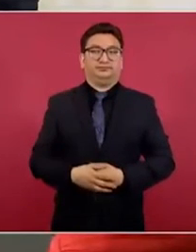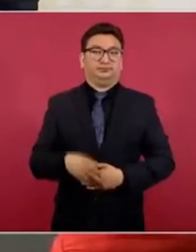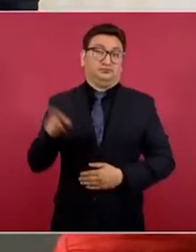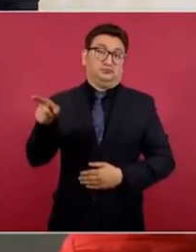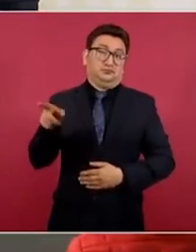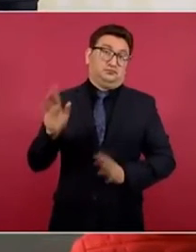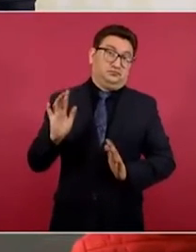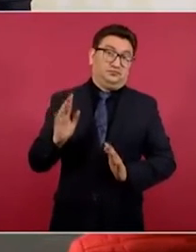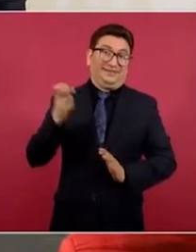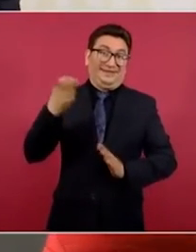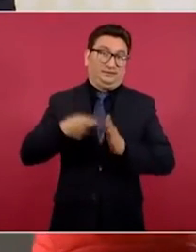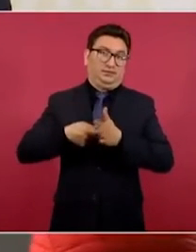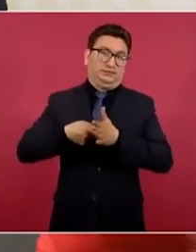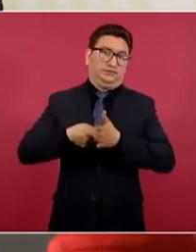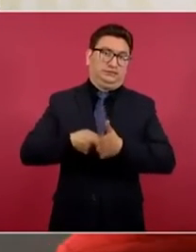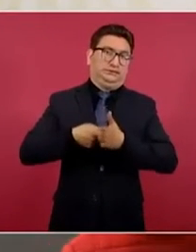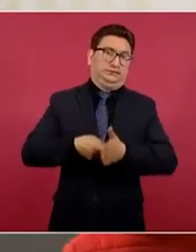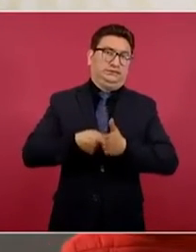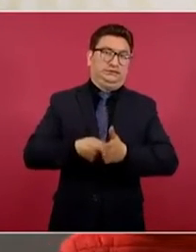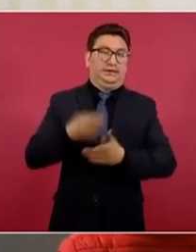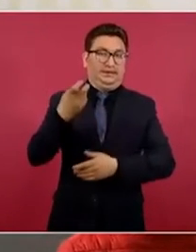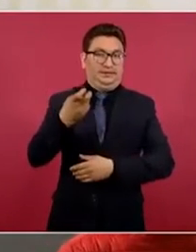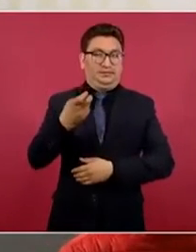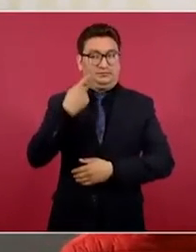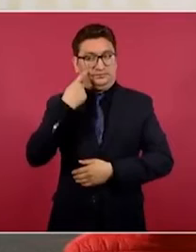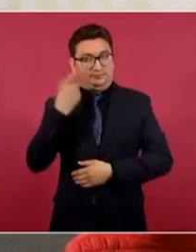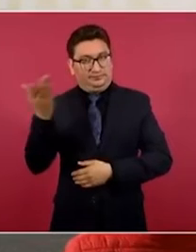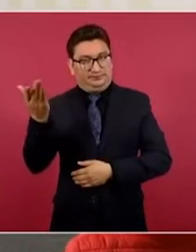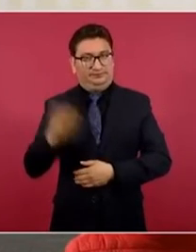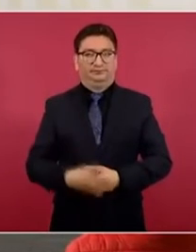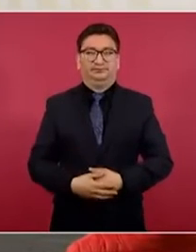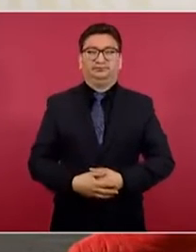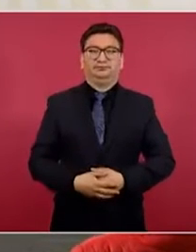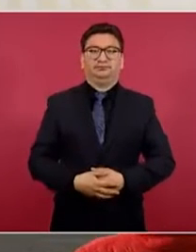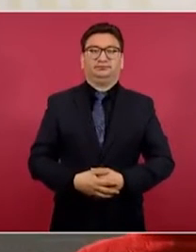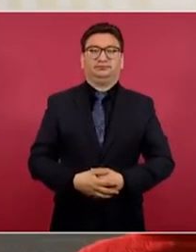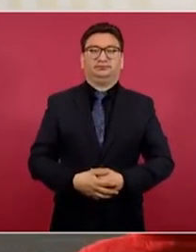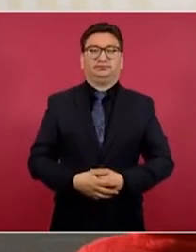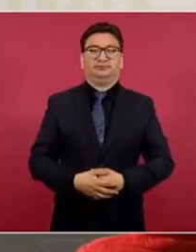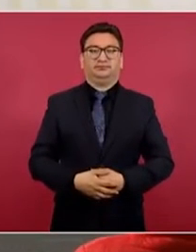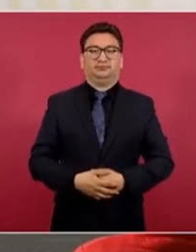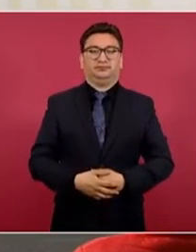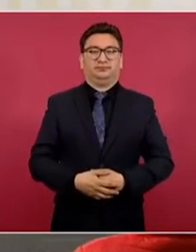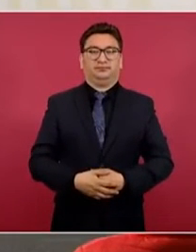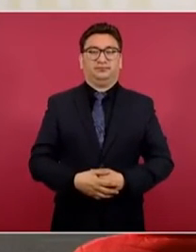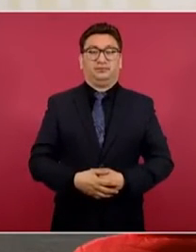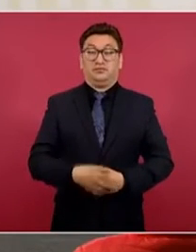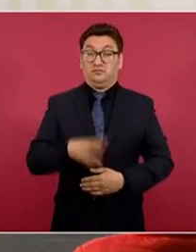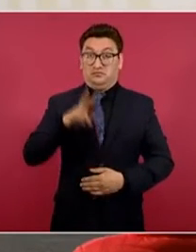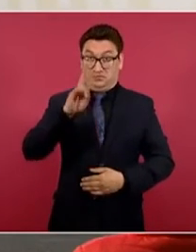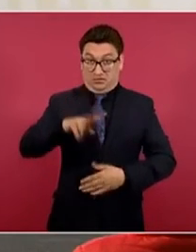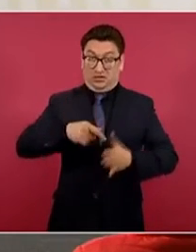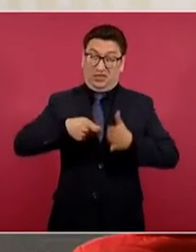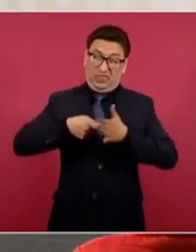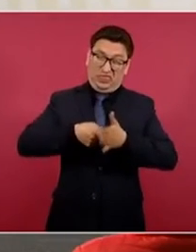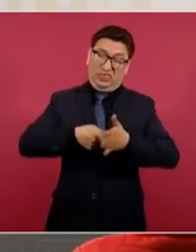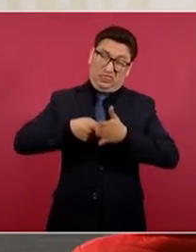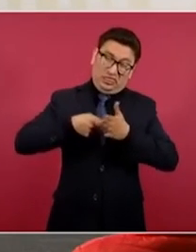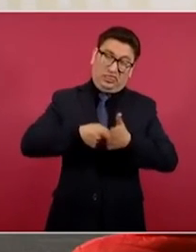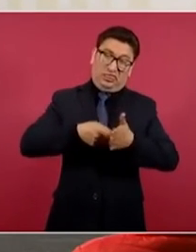estas son las presiones, fuertes presiones